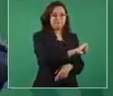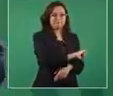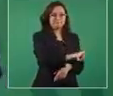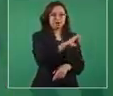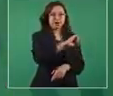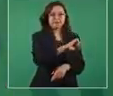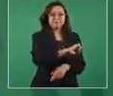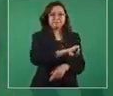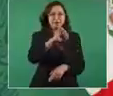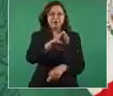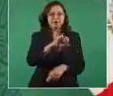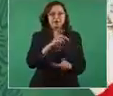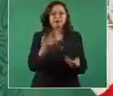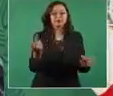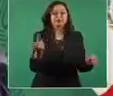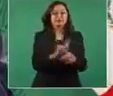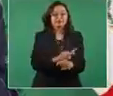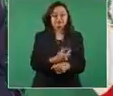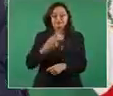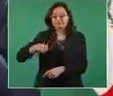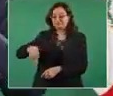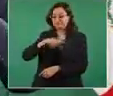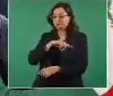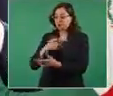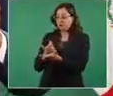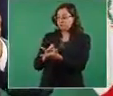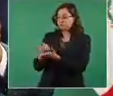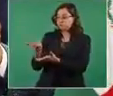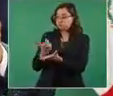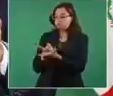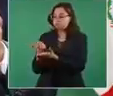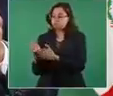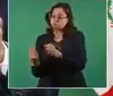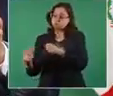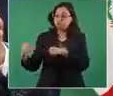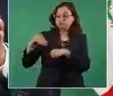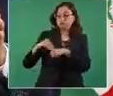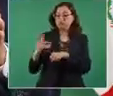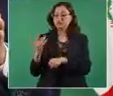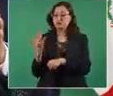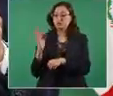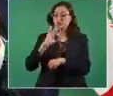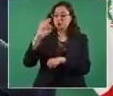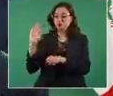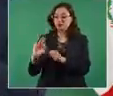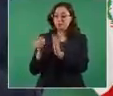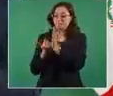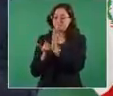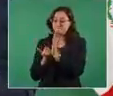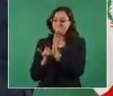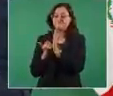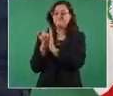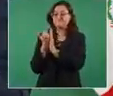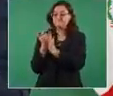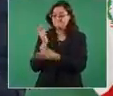50 por ciento,